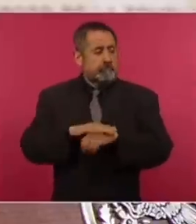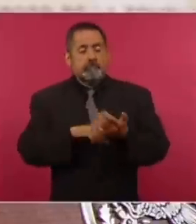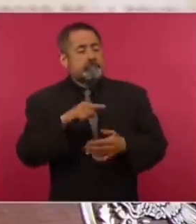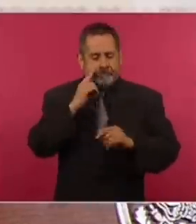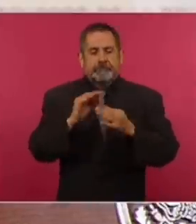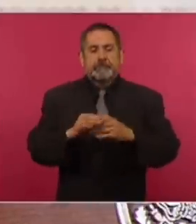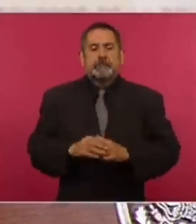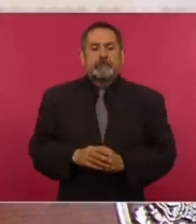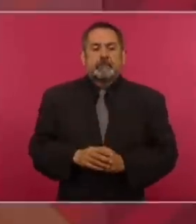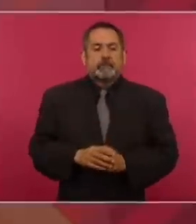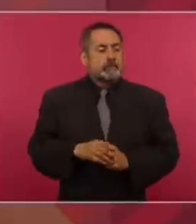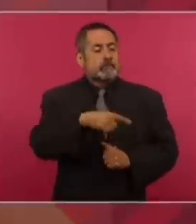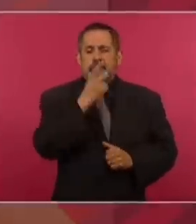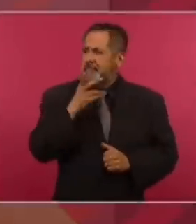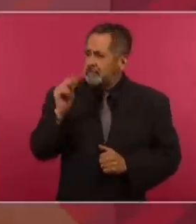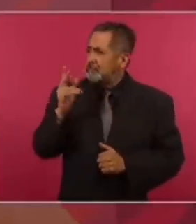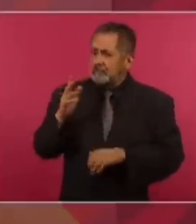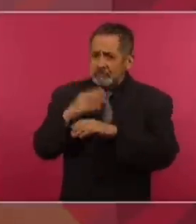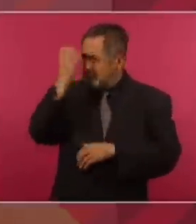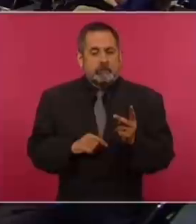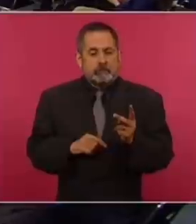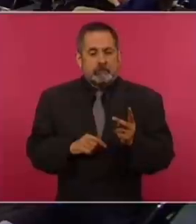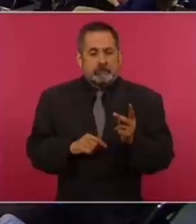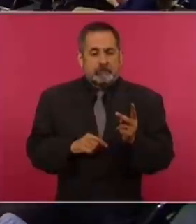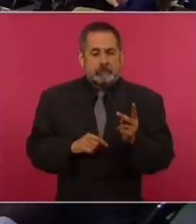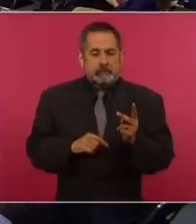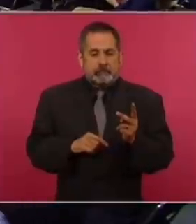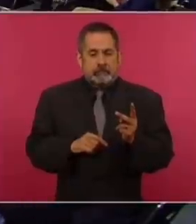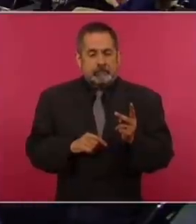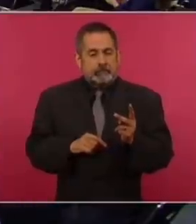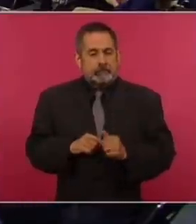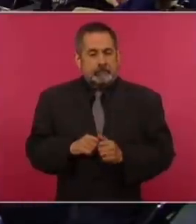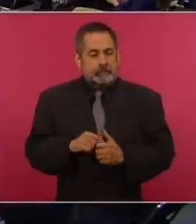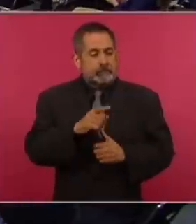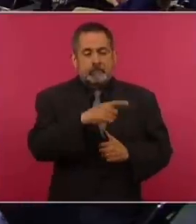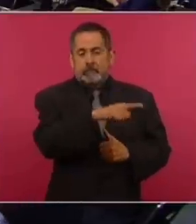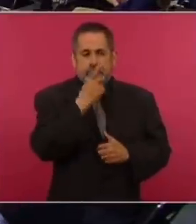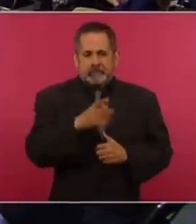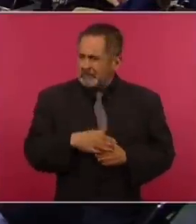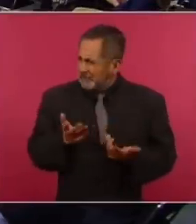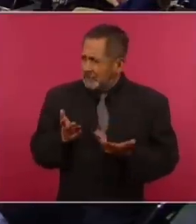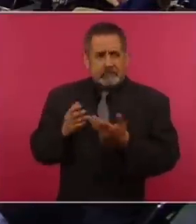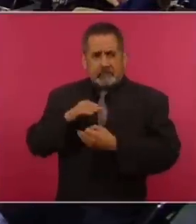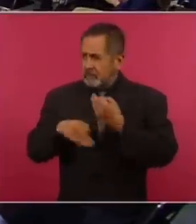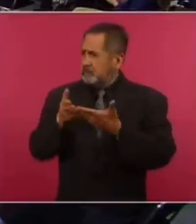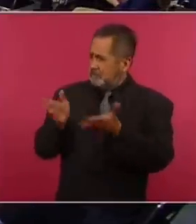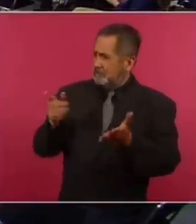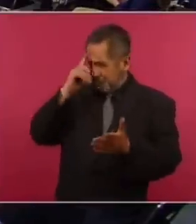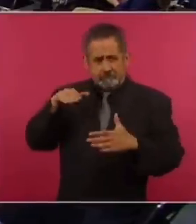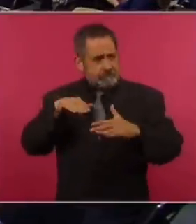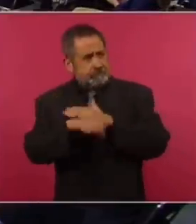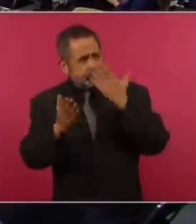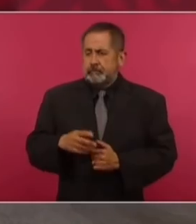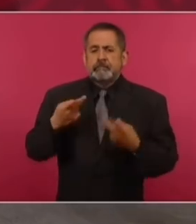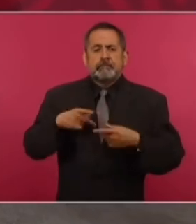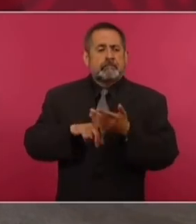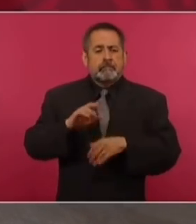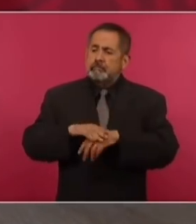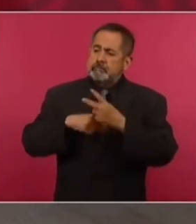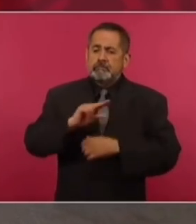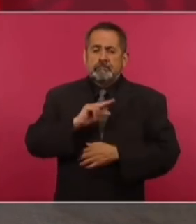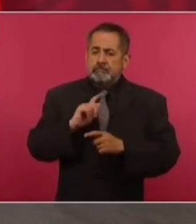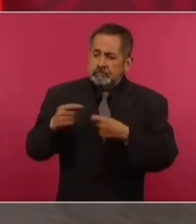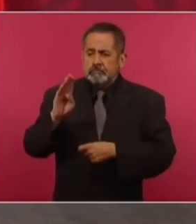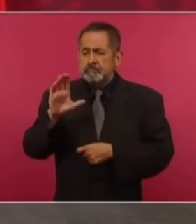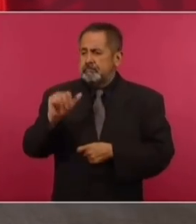conservador. ¿De por qué quitar los exámenes de admisión? ¿Por qué abrirle a todos la posibilidad de la especialización? ¿Por qué